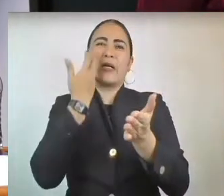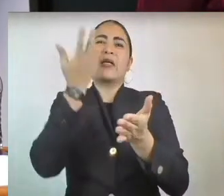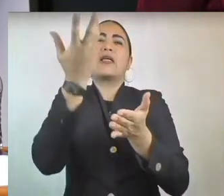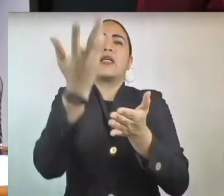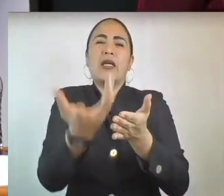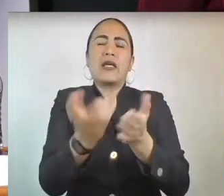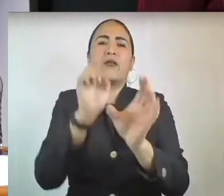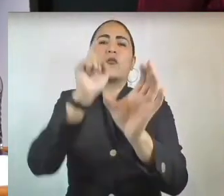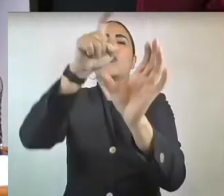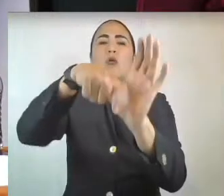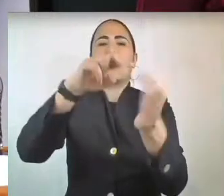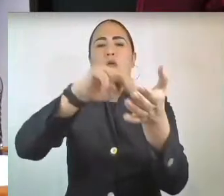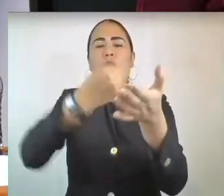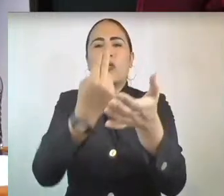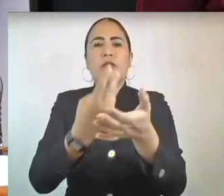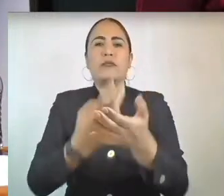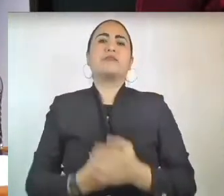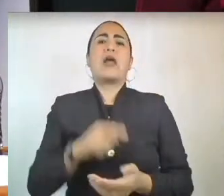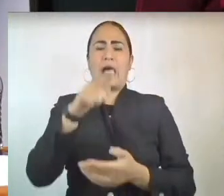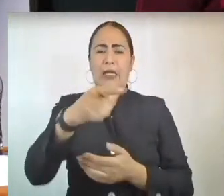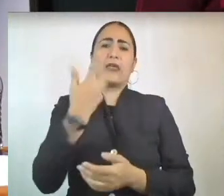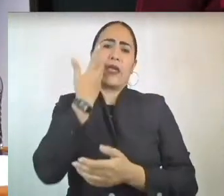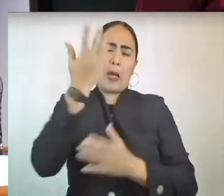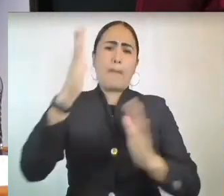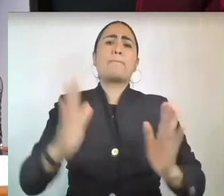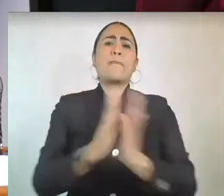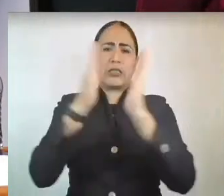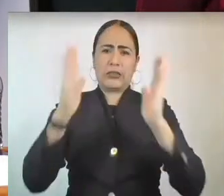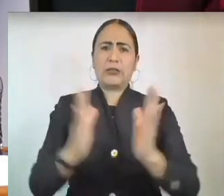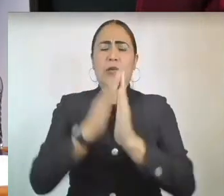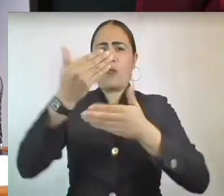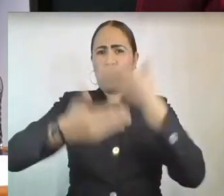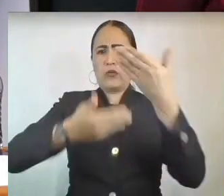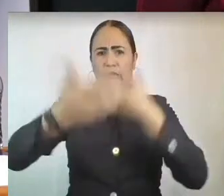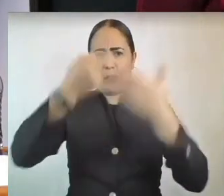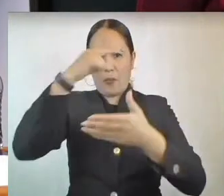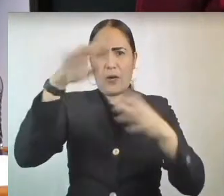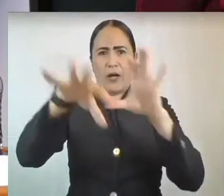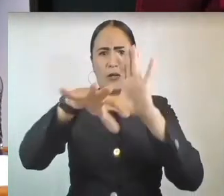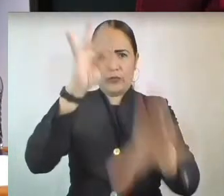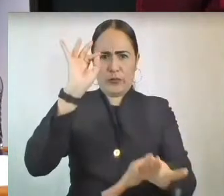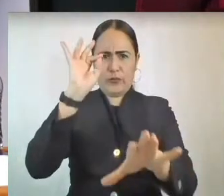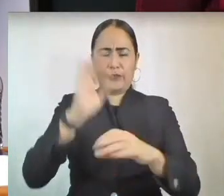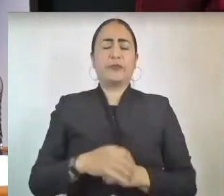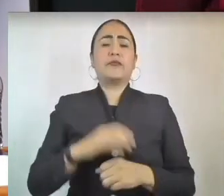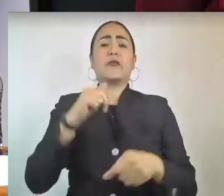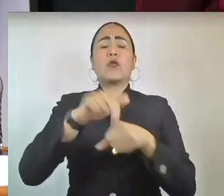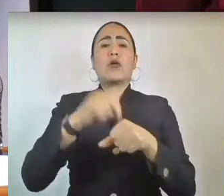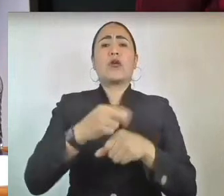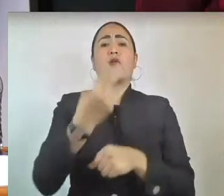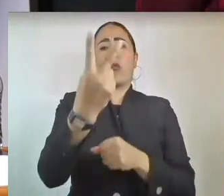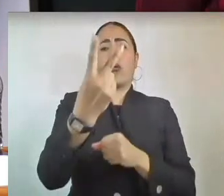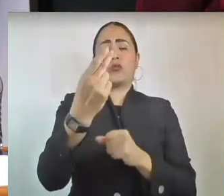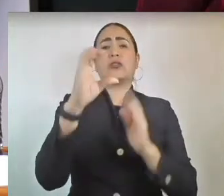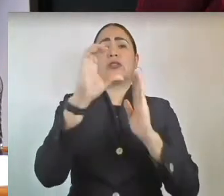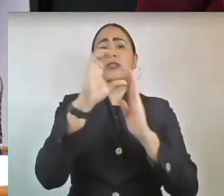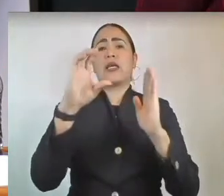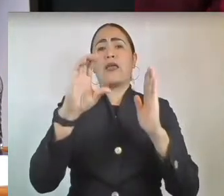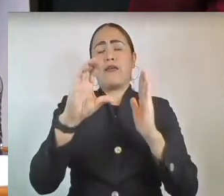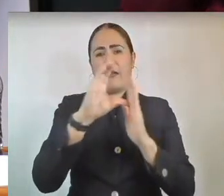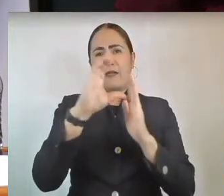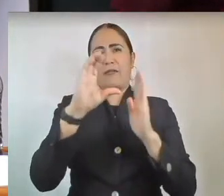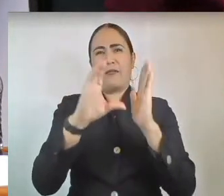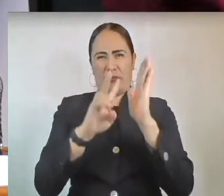manifiesten su voluntad expresa de participar en el proceso de selección. Dos, currículum vite, en el que se